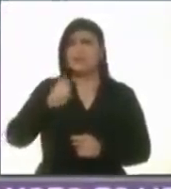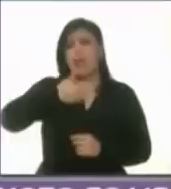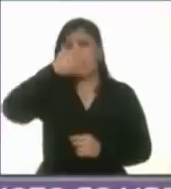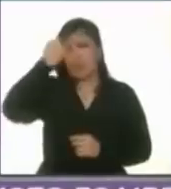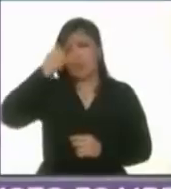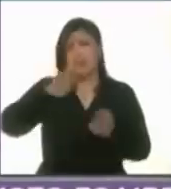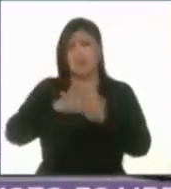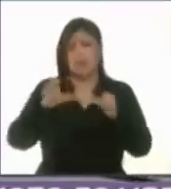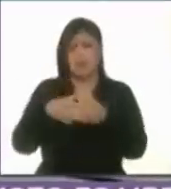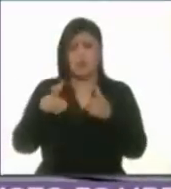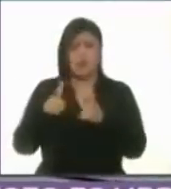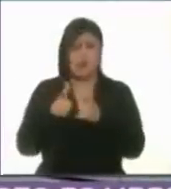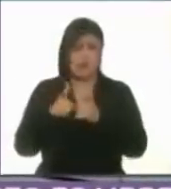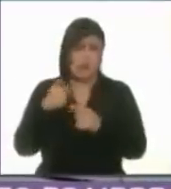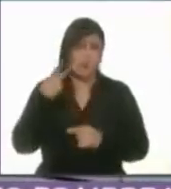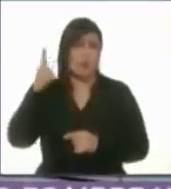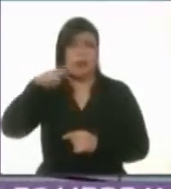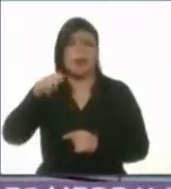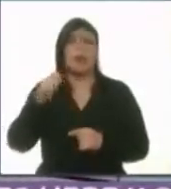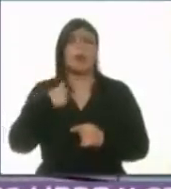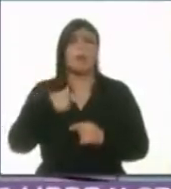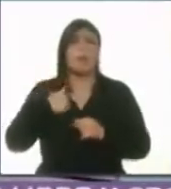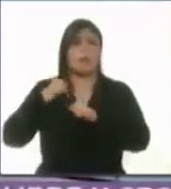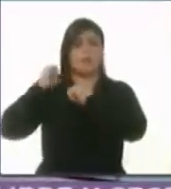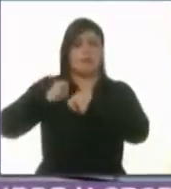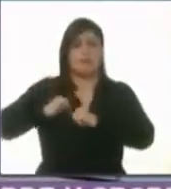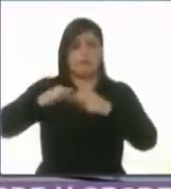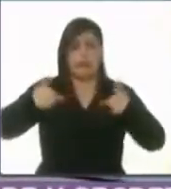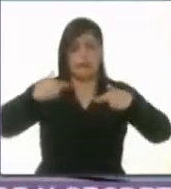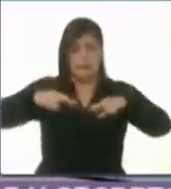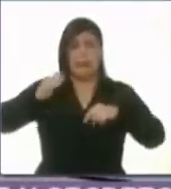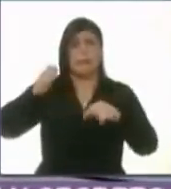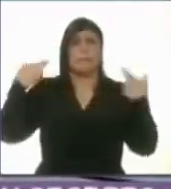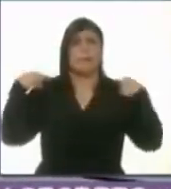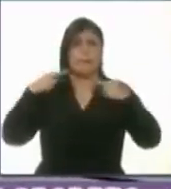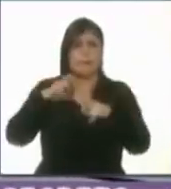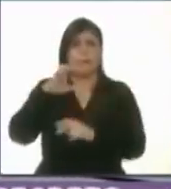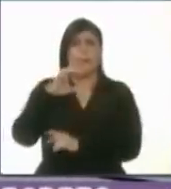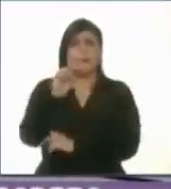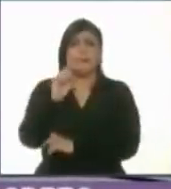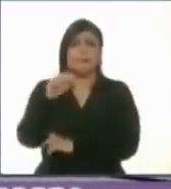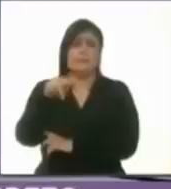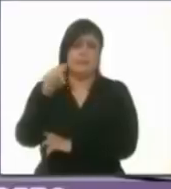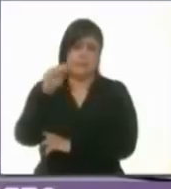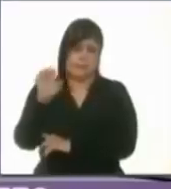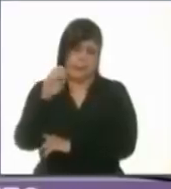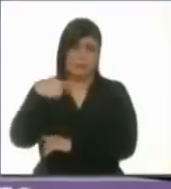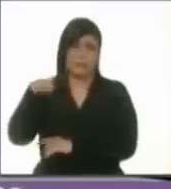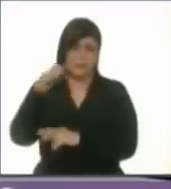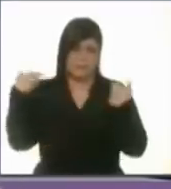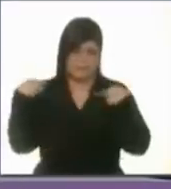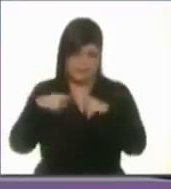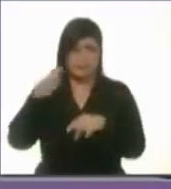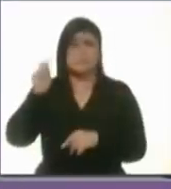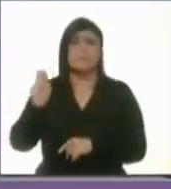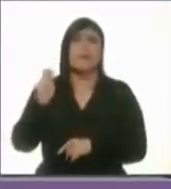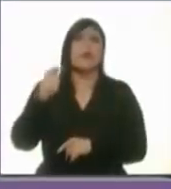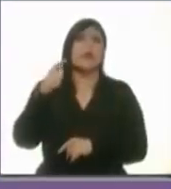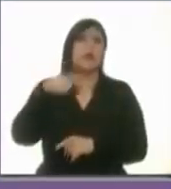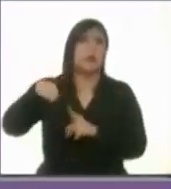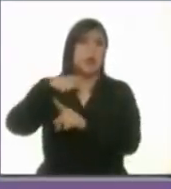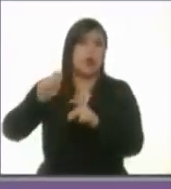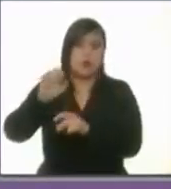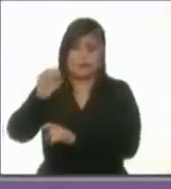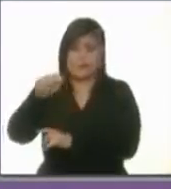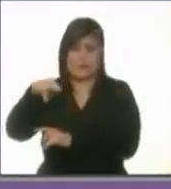representa a los maestros a los buenos maestros a los del CENTE ellos son el único ejército